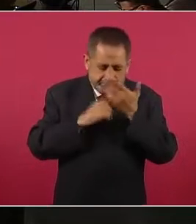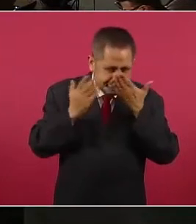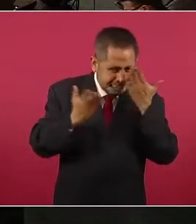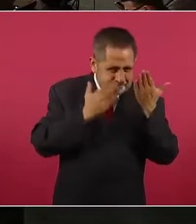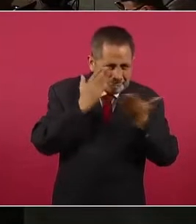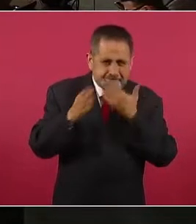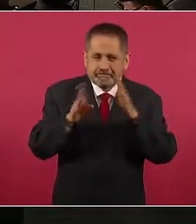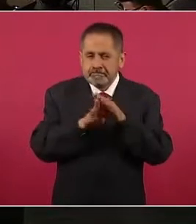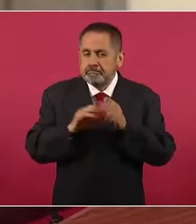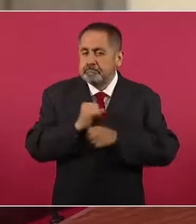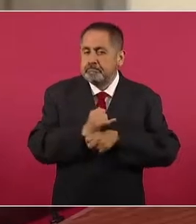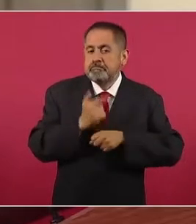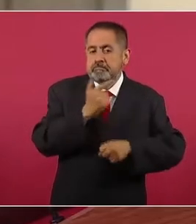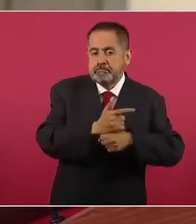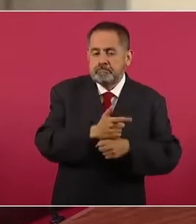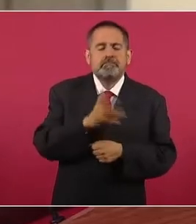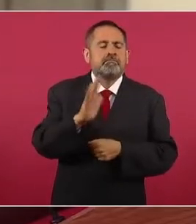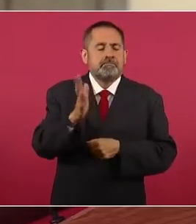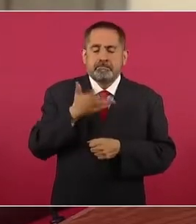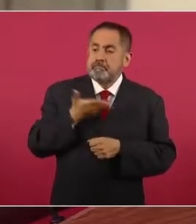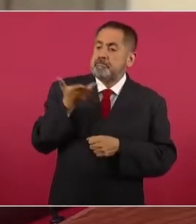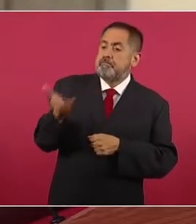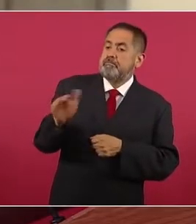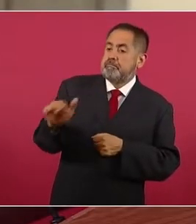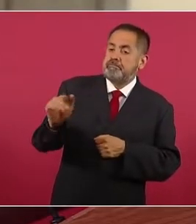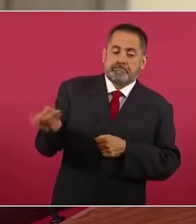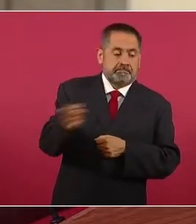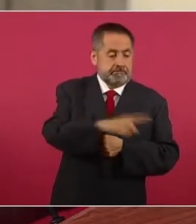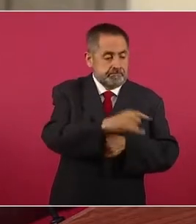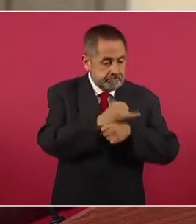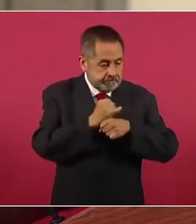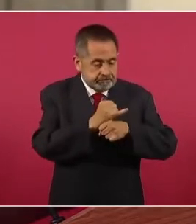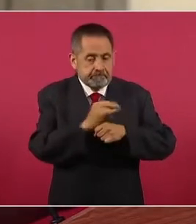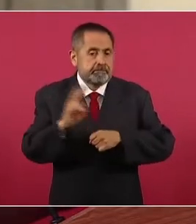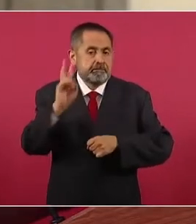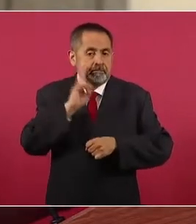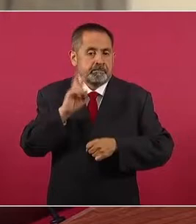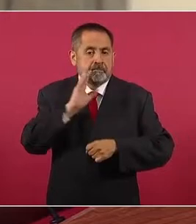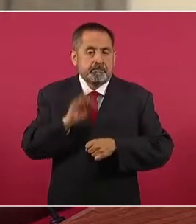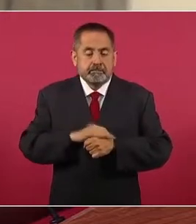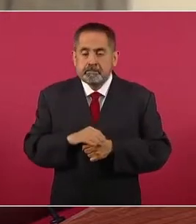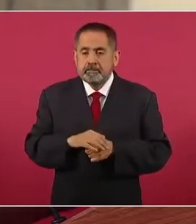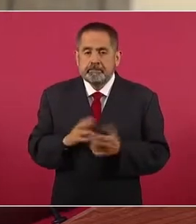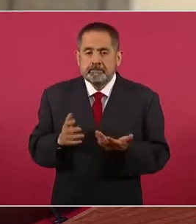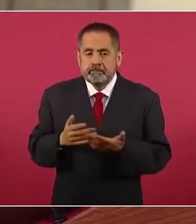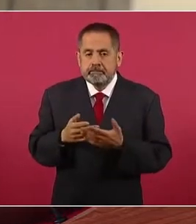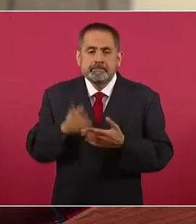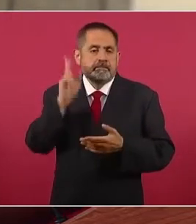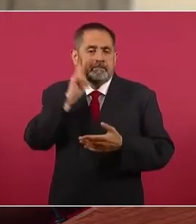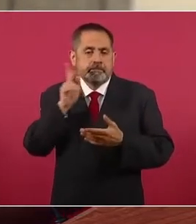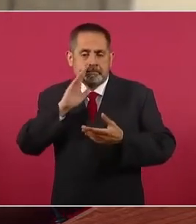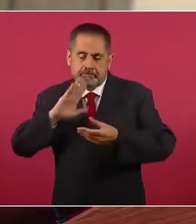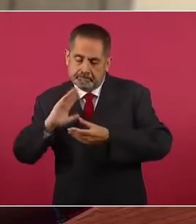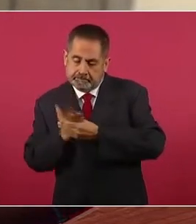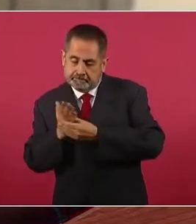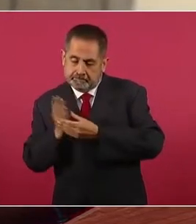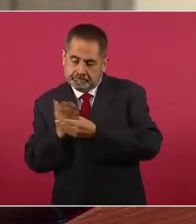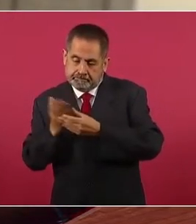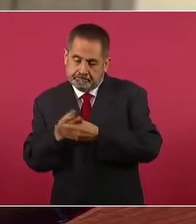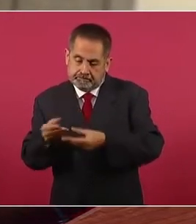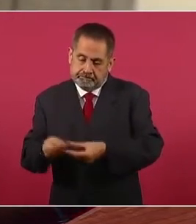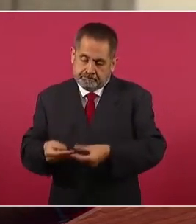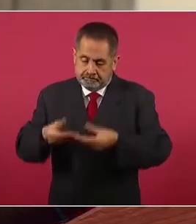que ya se han solicitado. Mientras se obtienen diversas pruebas indispensables